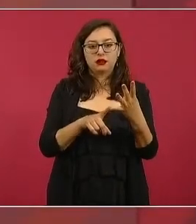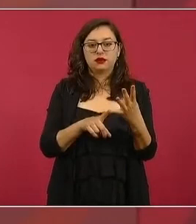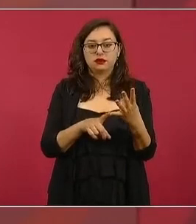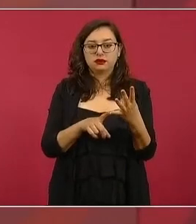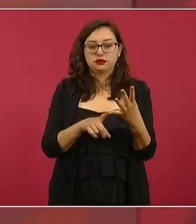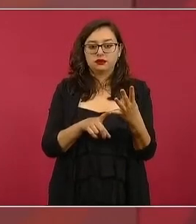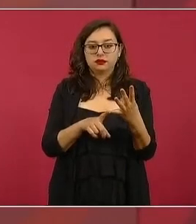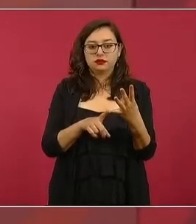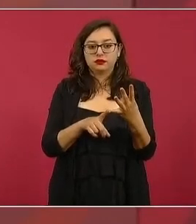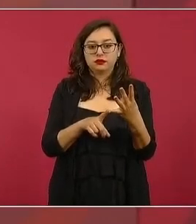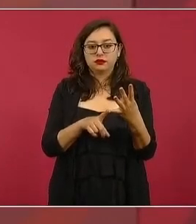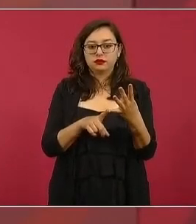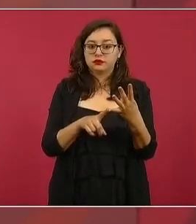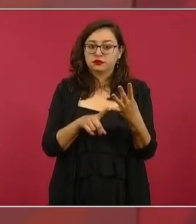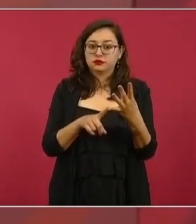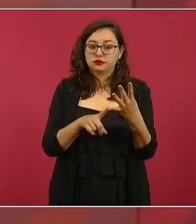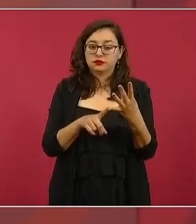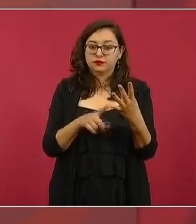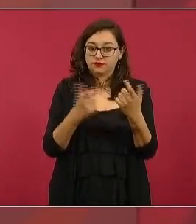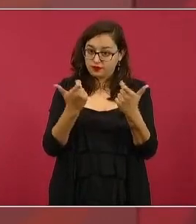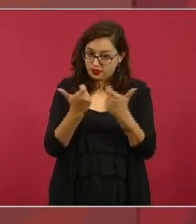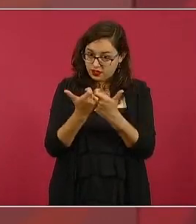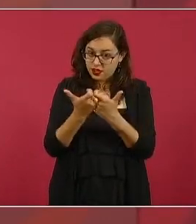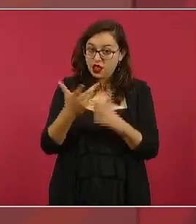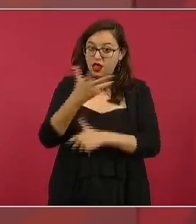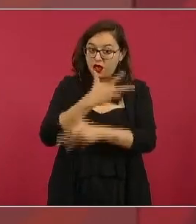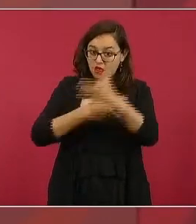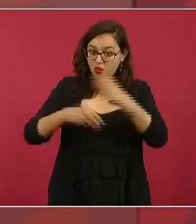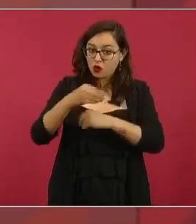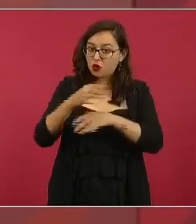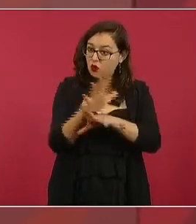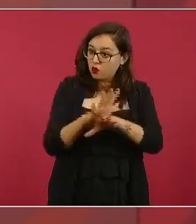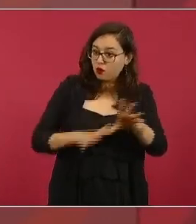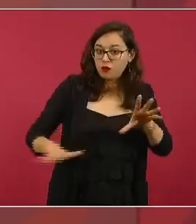y también igualdad económica y social